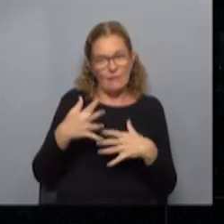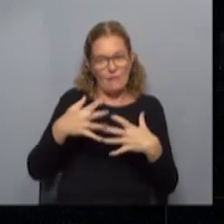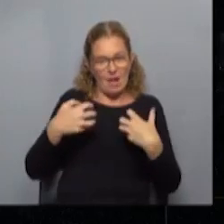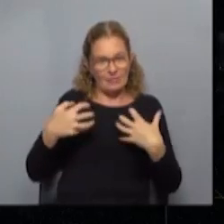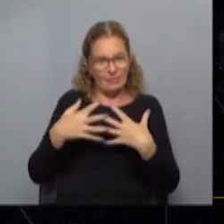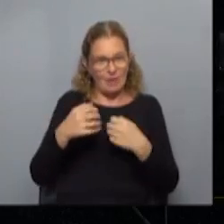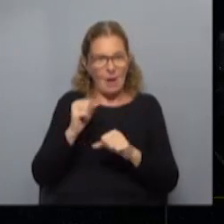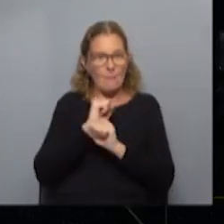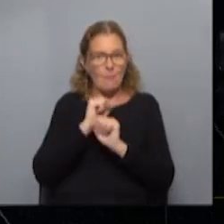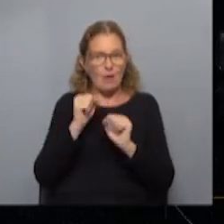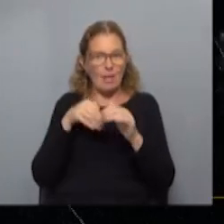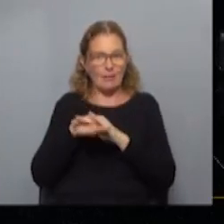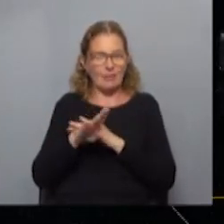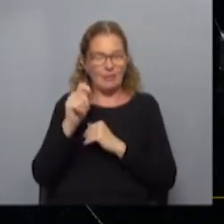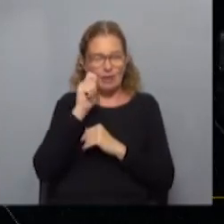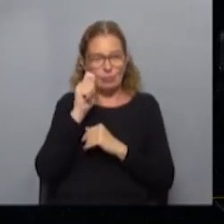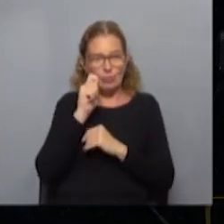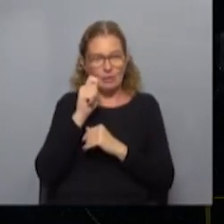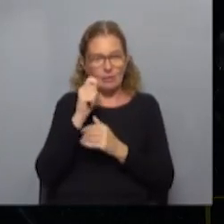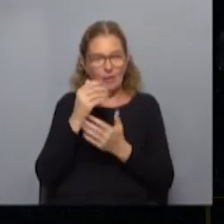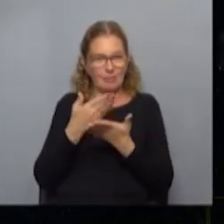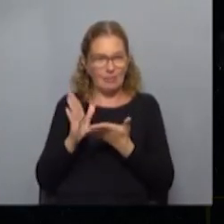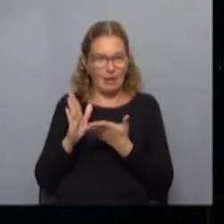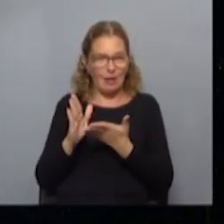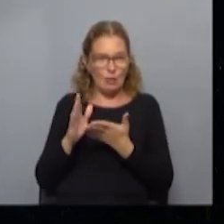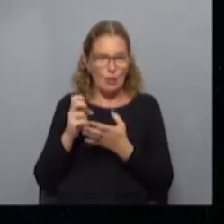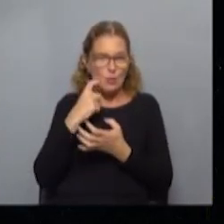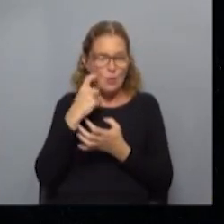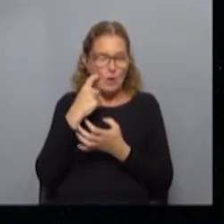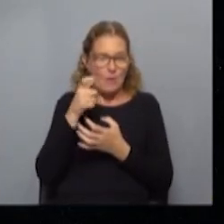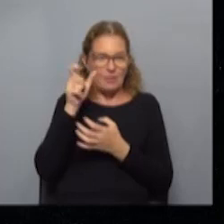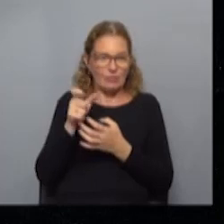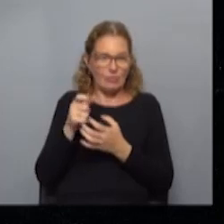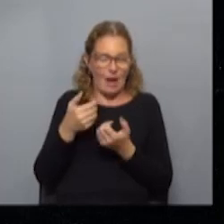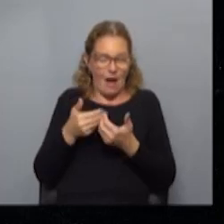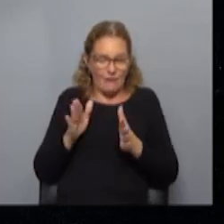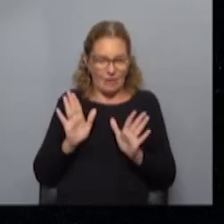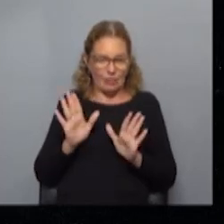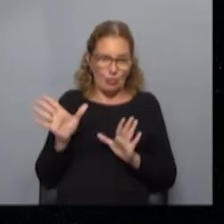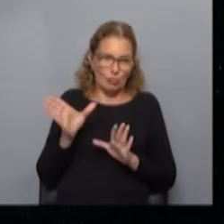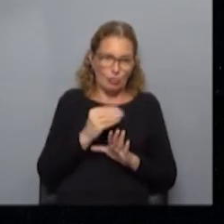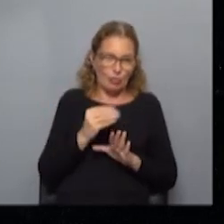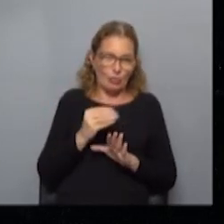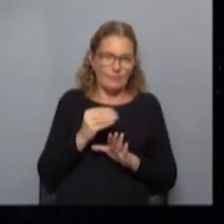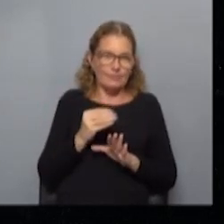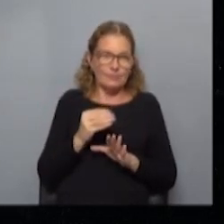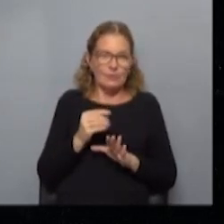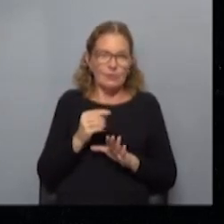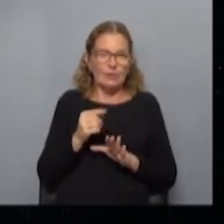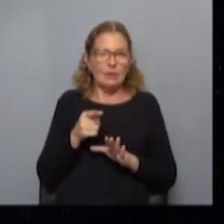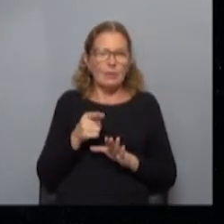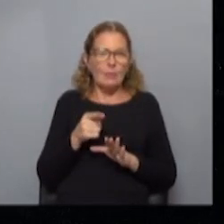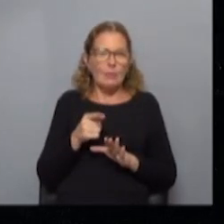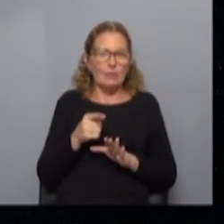para el ingreso de turistas sacando los aforos que teníamos y además habilitando como ya habíamos dicho hace unos momentos